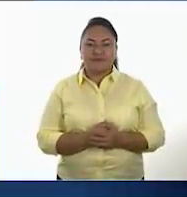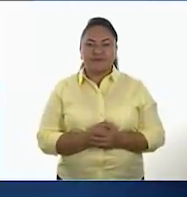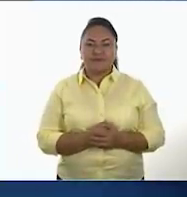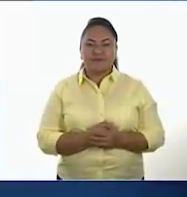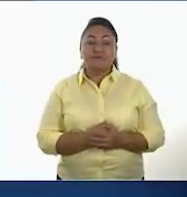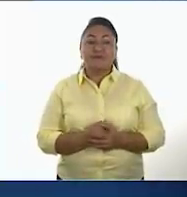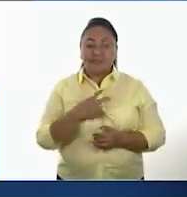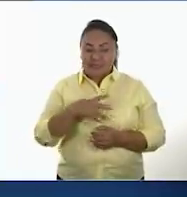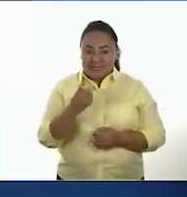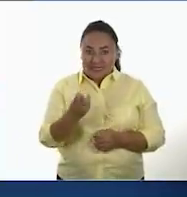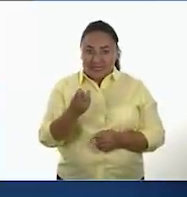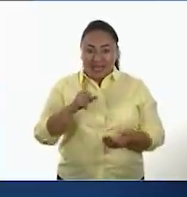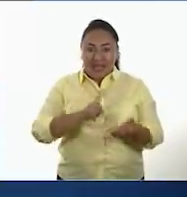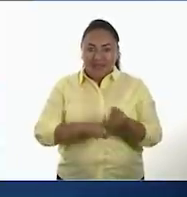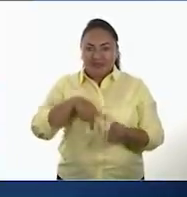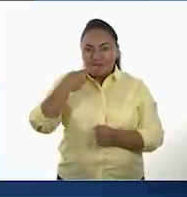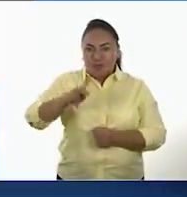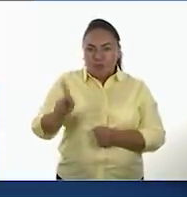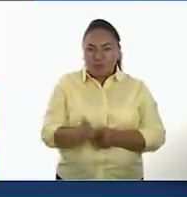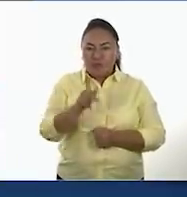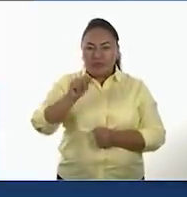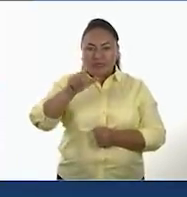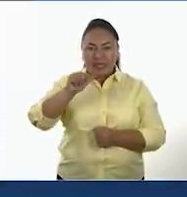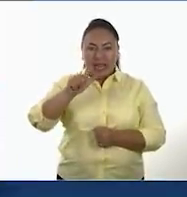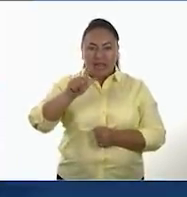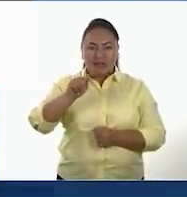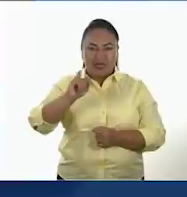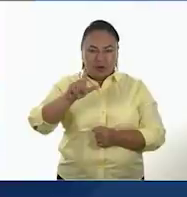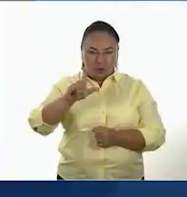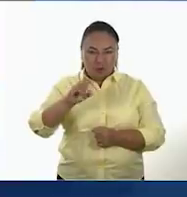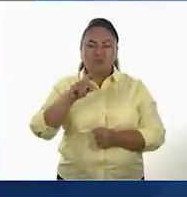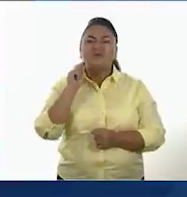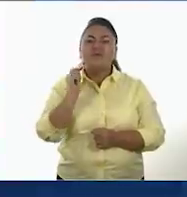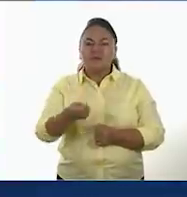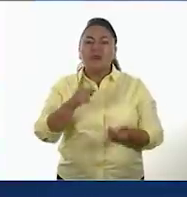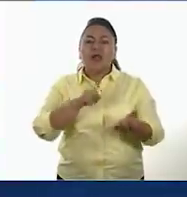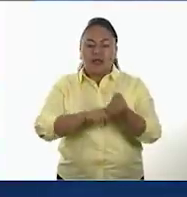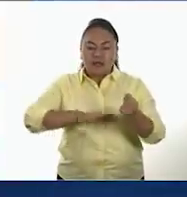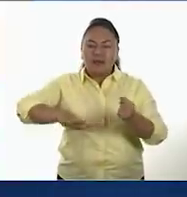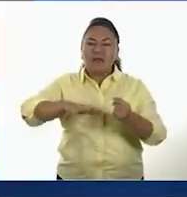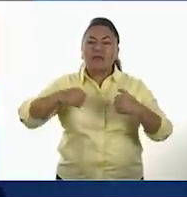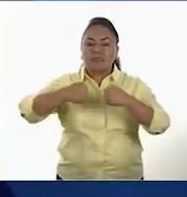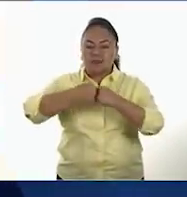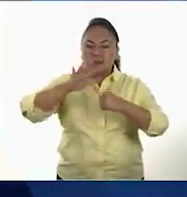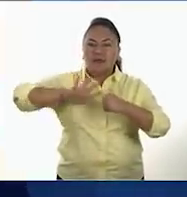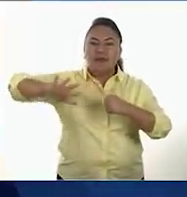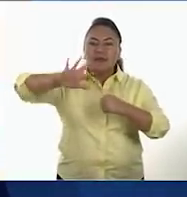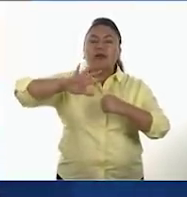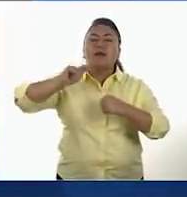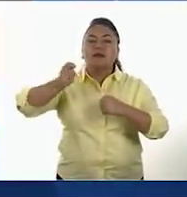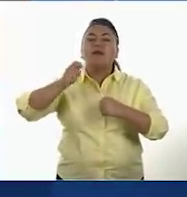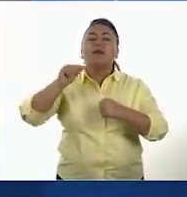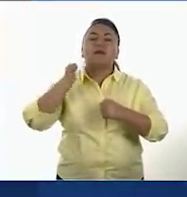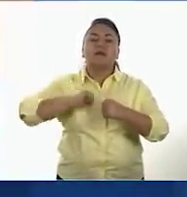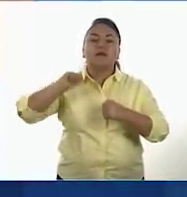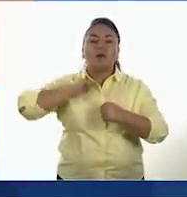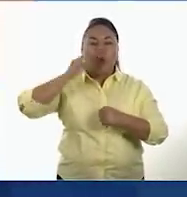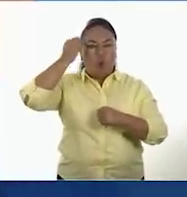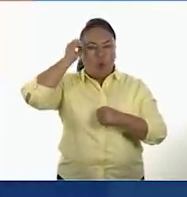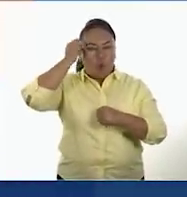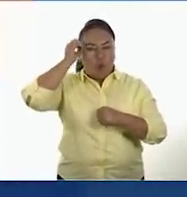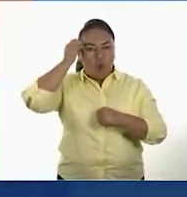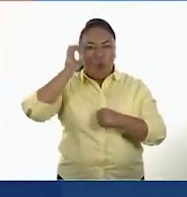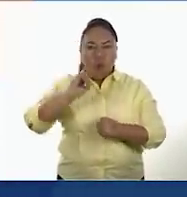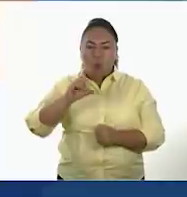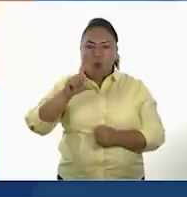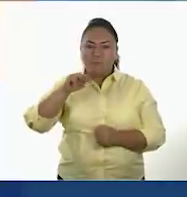Estas obras tlatilcas tienen una marcada influencia de sus vecinos de la costa del Golfo de México, los Olmecas, una de